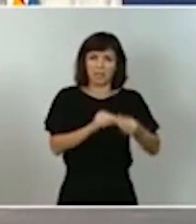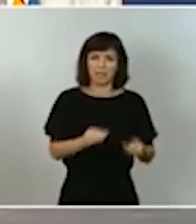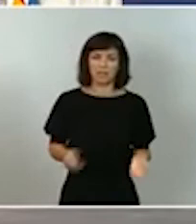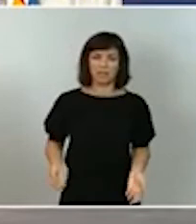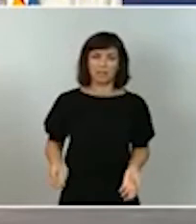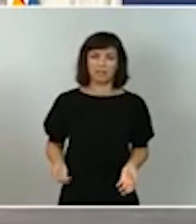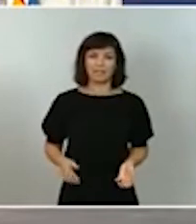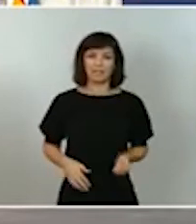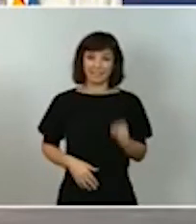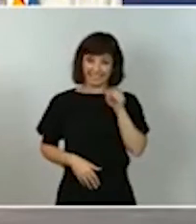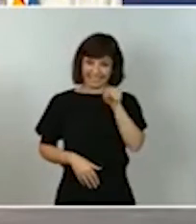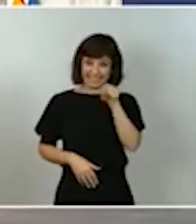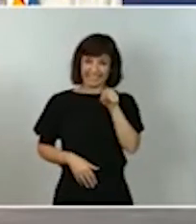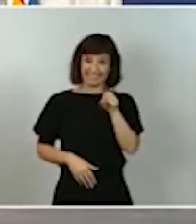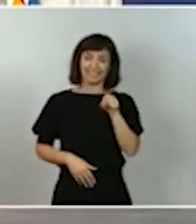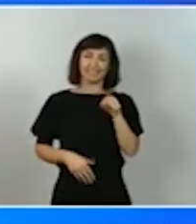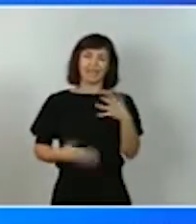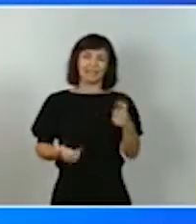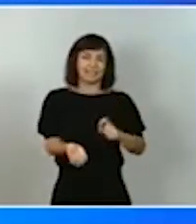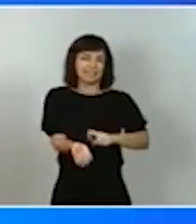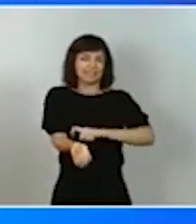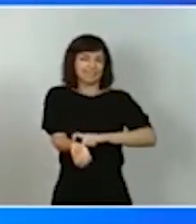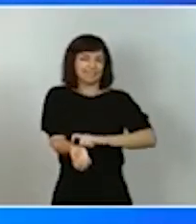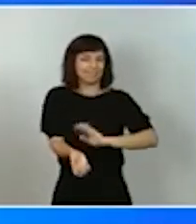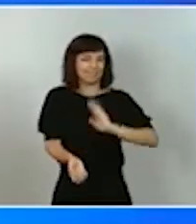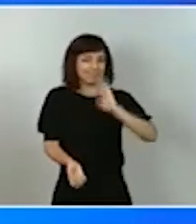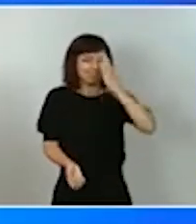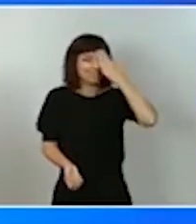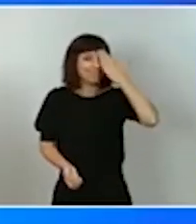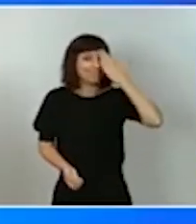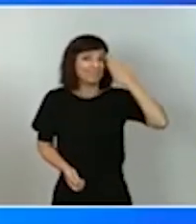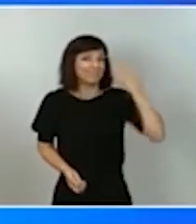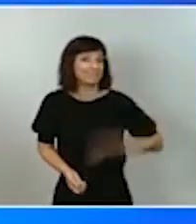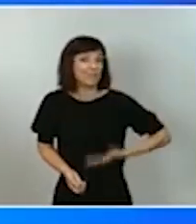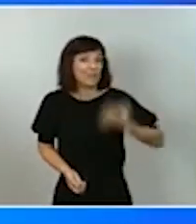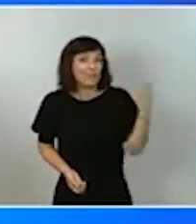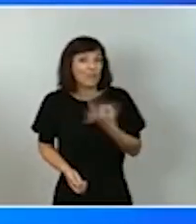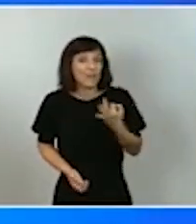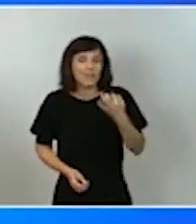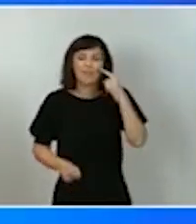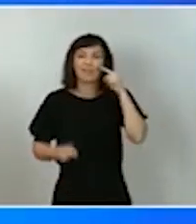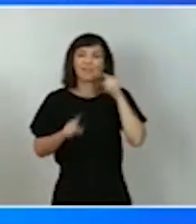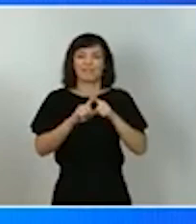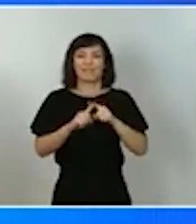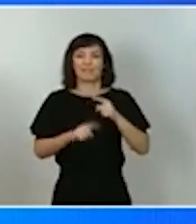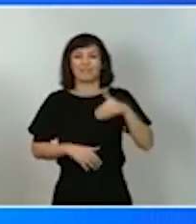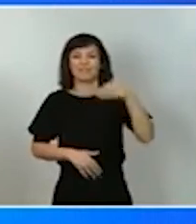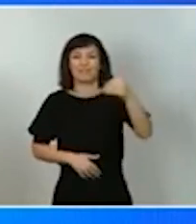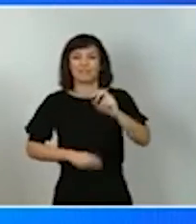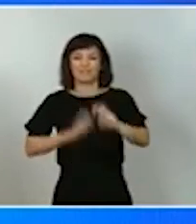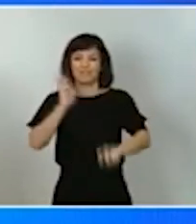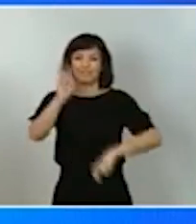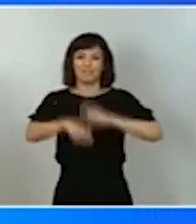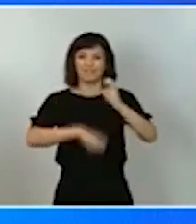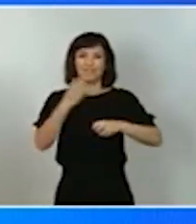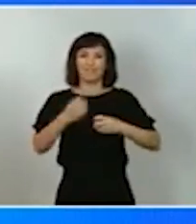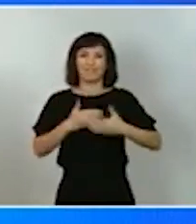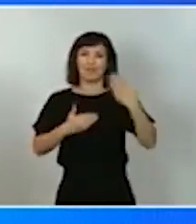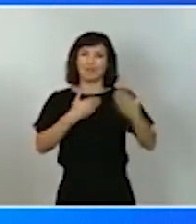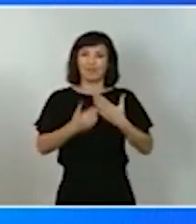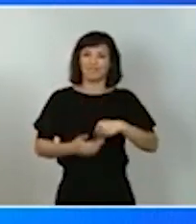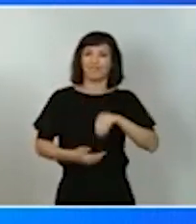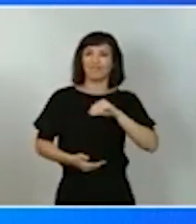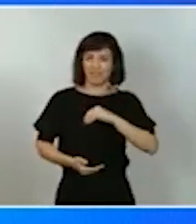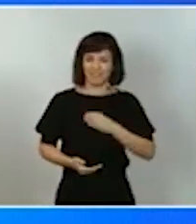los grandes rasgos imprescindibles para abordar con éxito las próximas transformaciones y la modernización de nuestro país